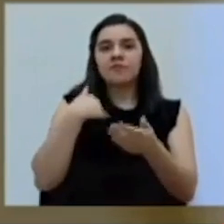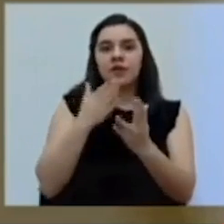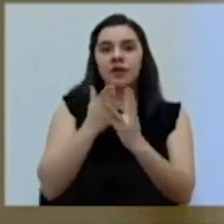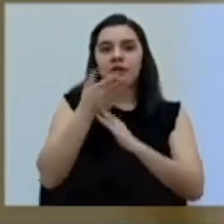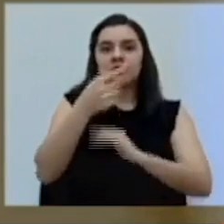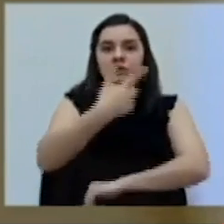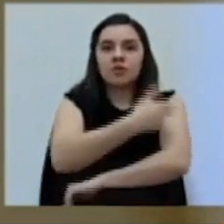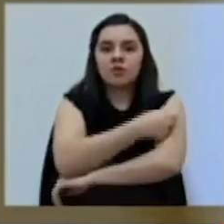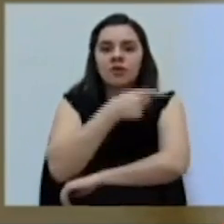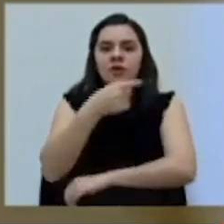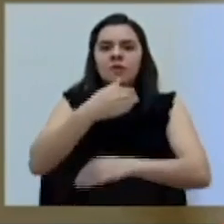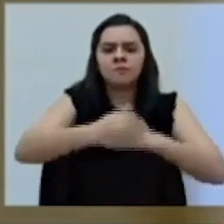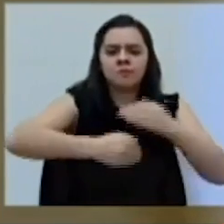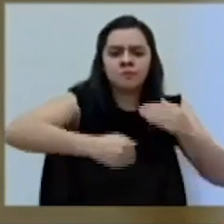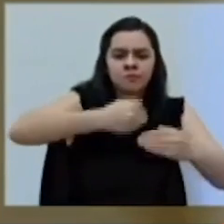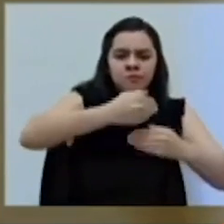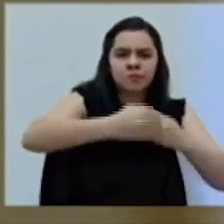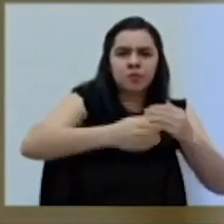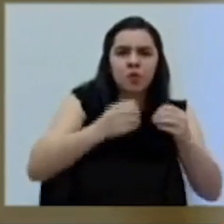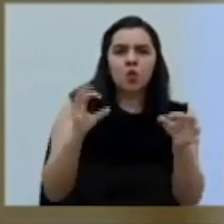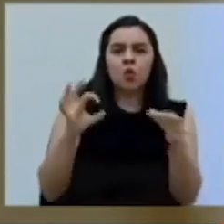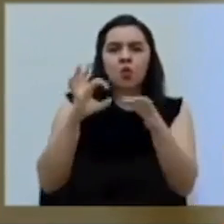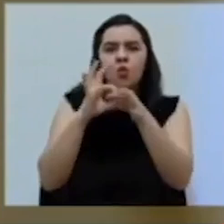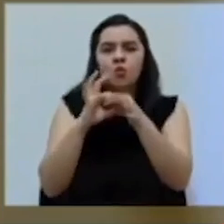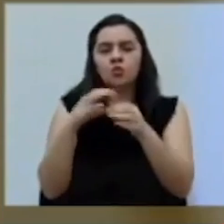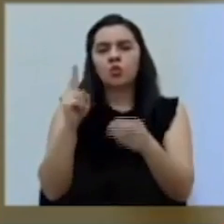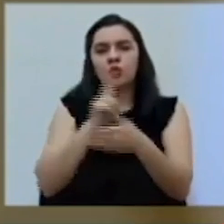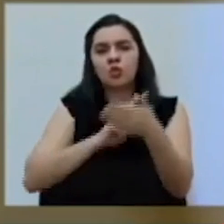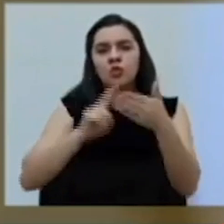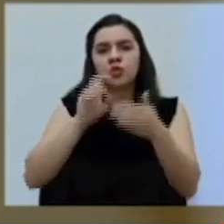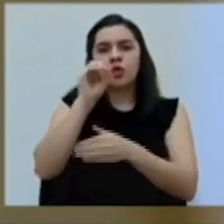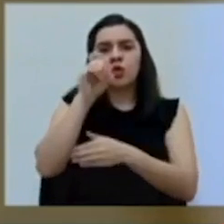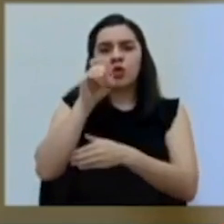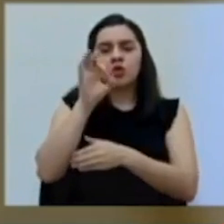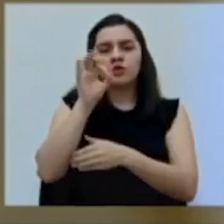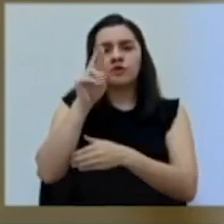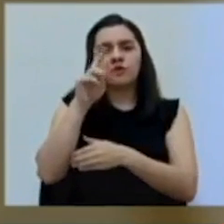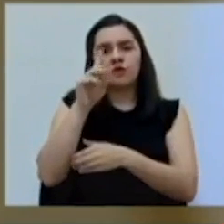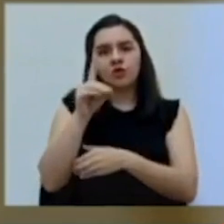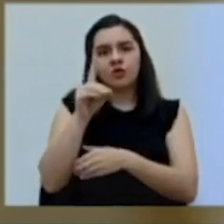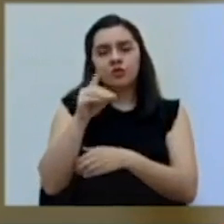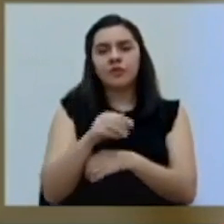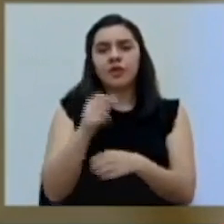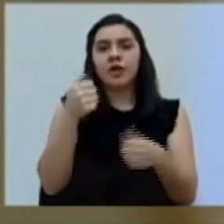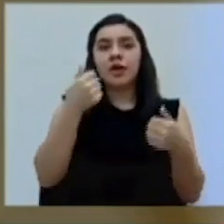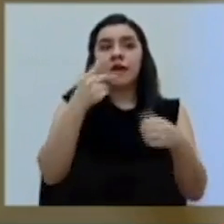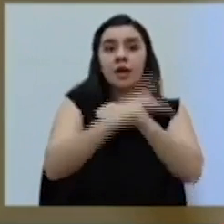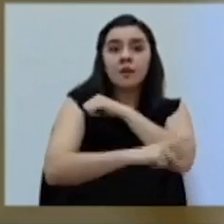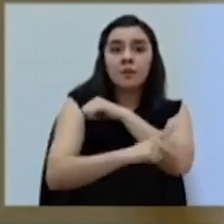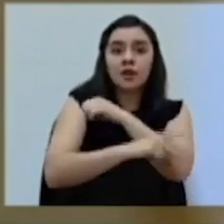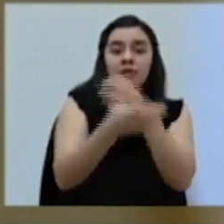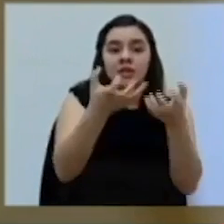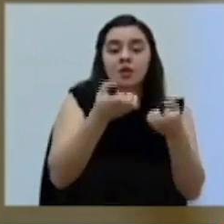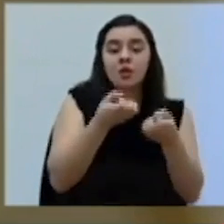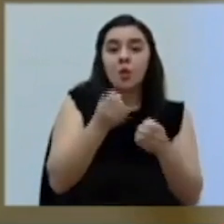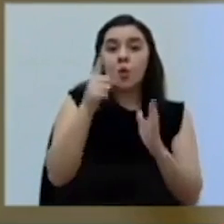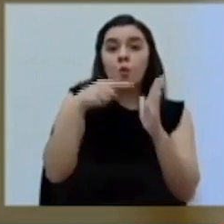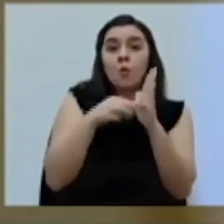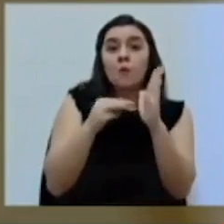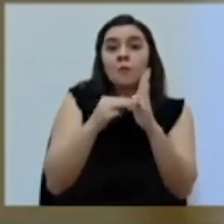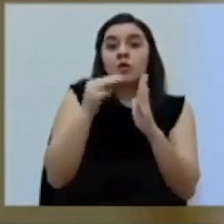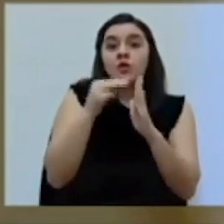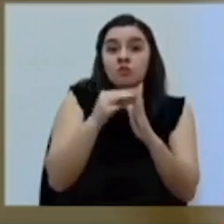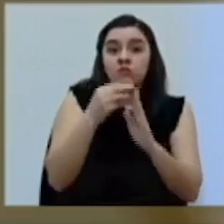desarrollada en conjunto con la Universidad de Oxford. El país firmó un acuerdo para tener un millón de dosis de la vacuna.